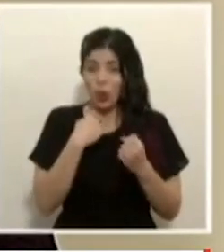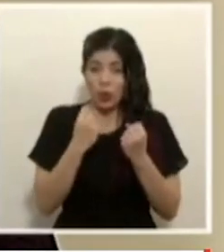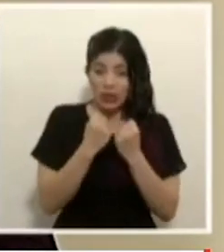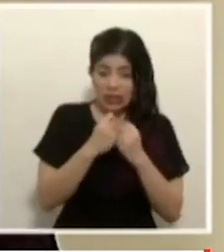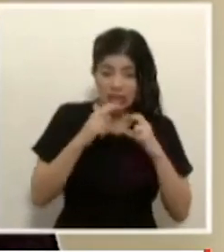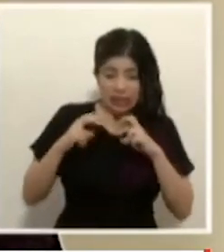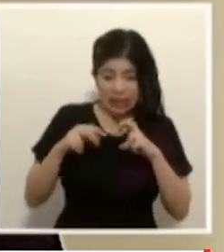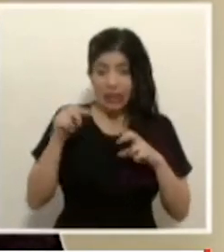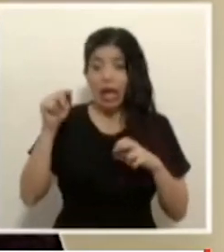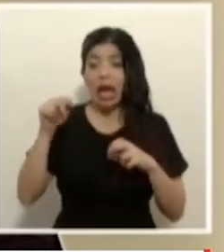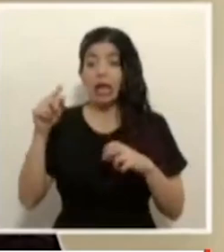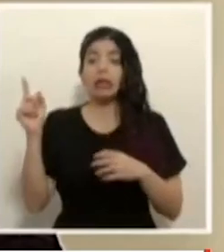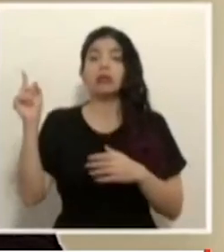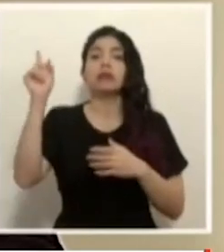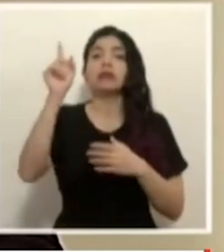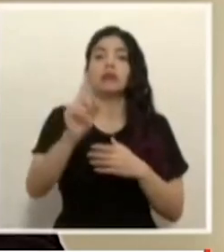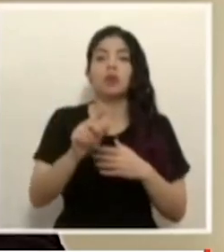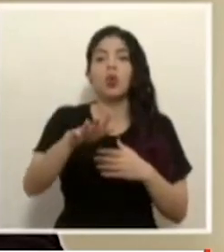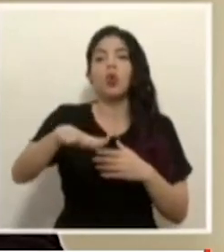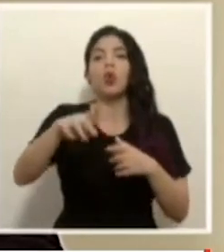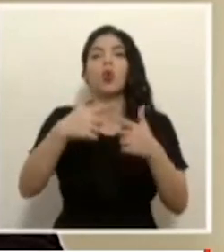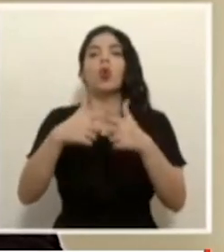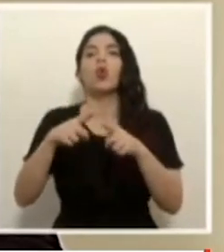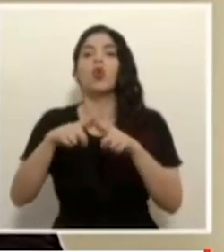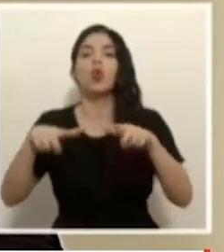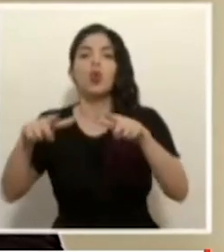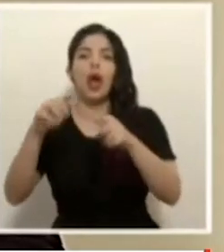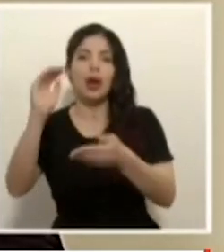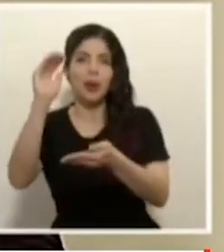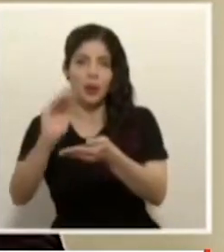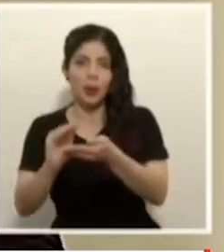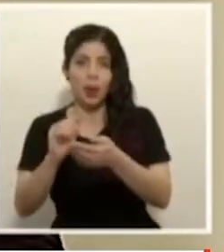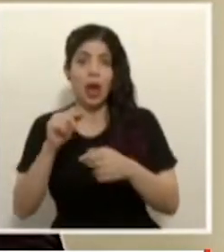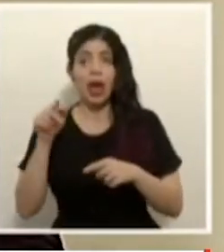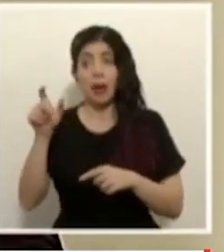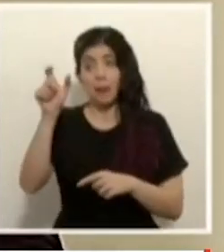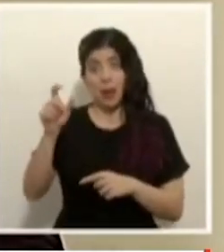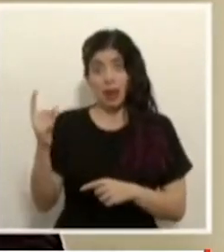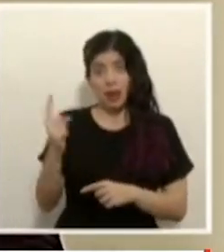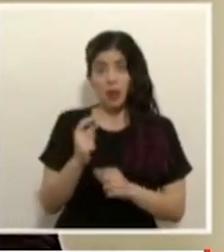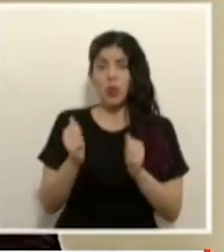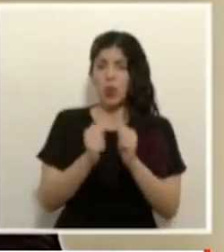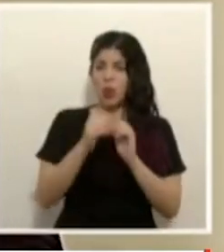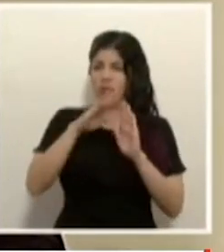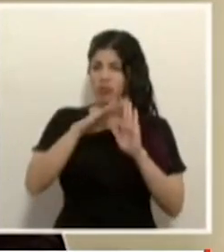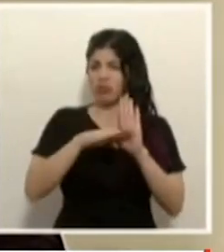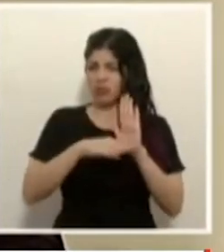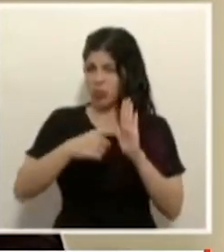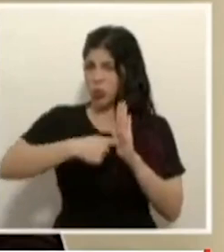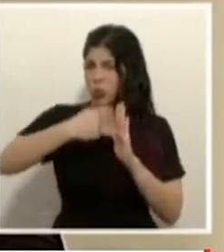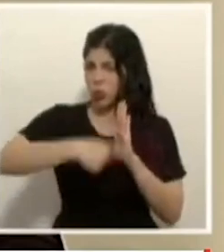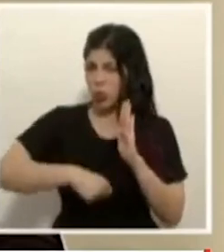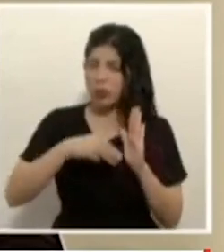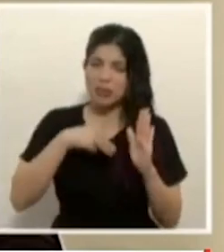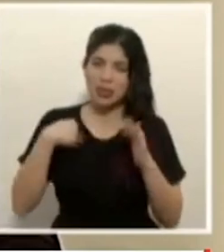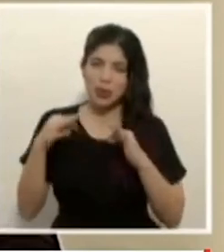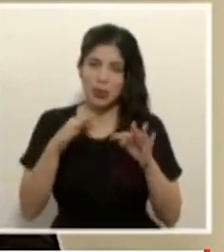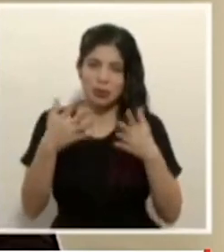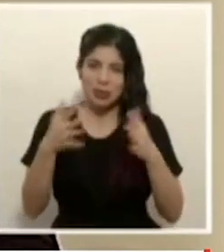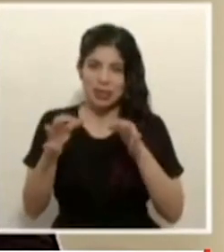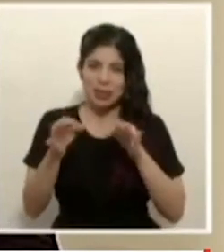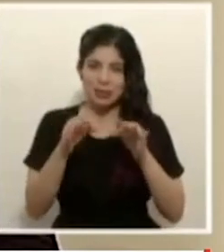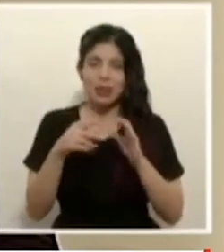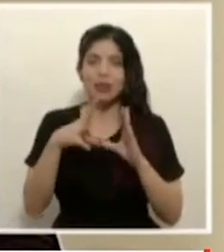que además vienen acompañados de un protocolo bastante riguroso como ya lo expuso el ministro de turismo que incluso